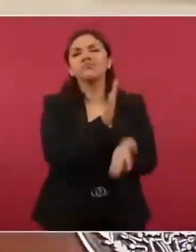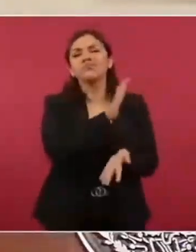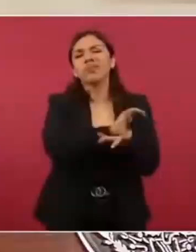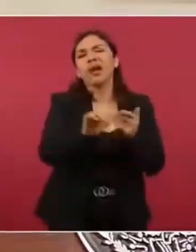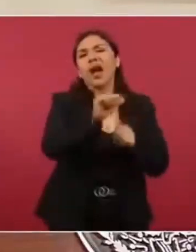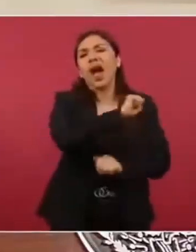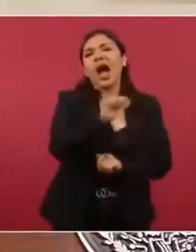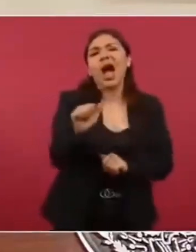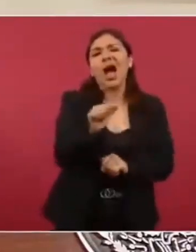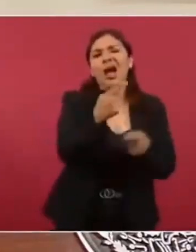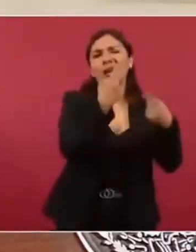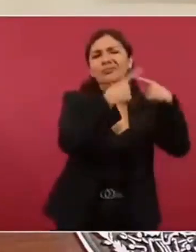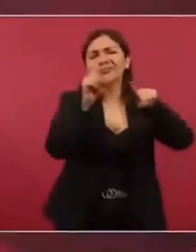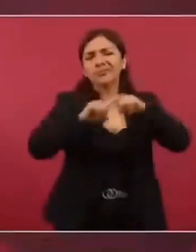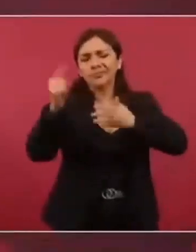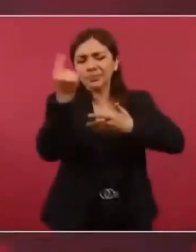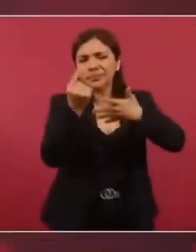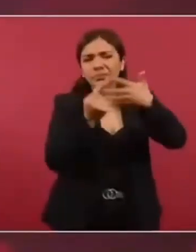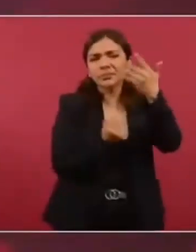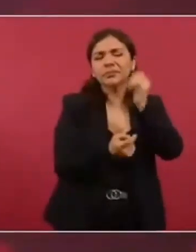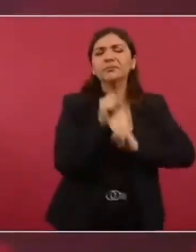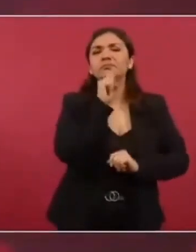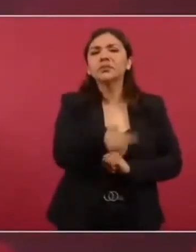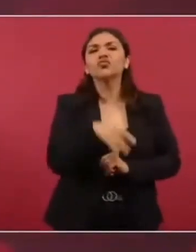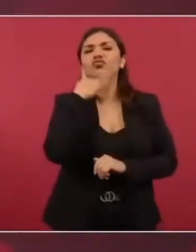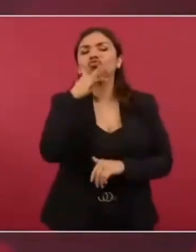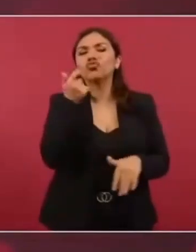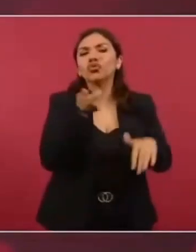estos actos de corrupción.